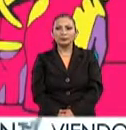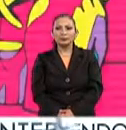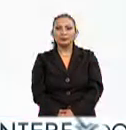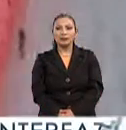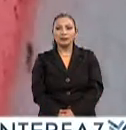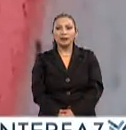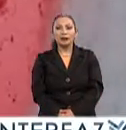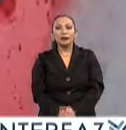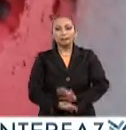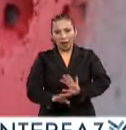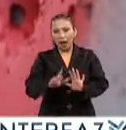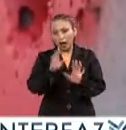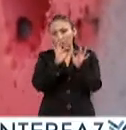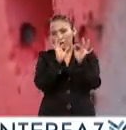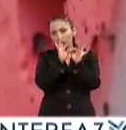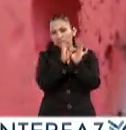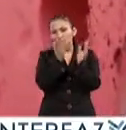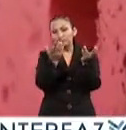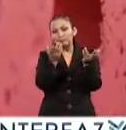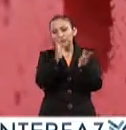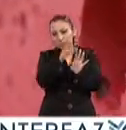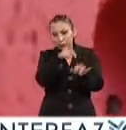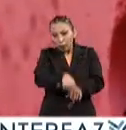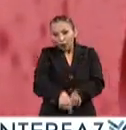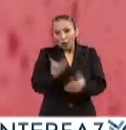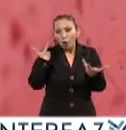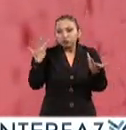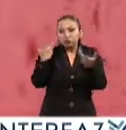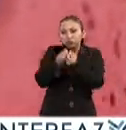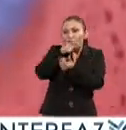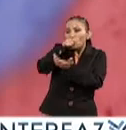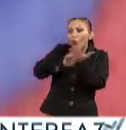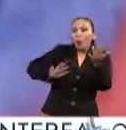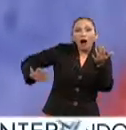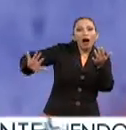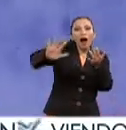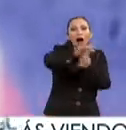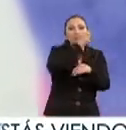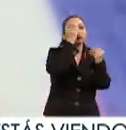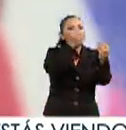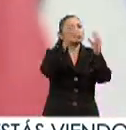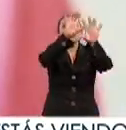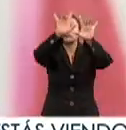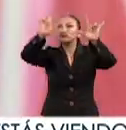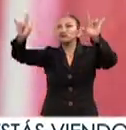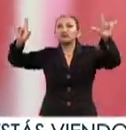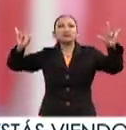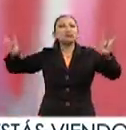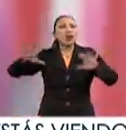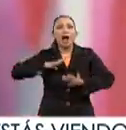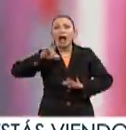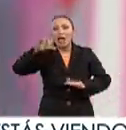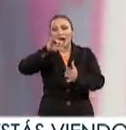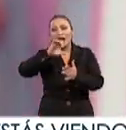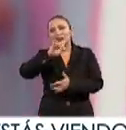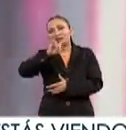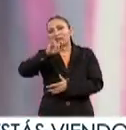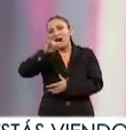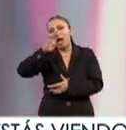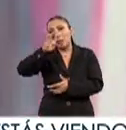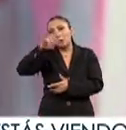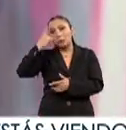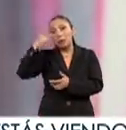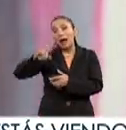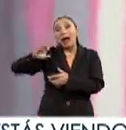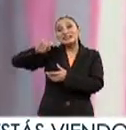ya les platicé un poco de que estoy aquí compartiendo un espacio más entre tantos que hay aquí en la central de abastos para